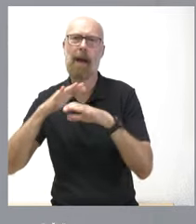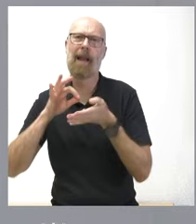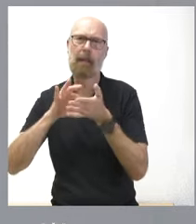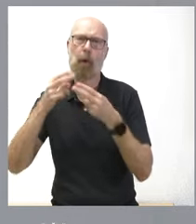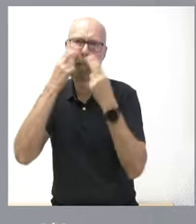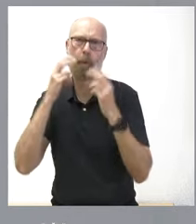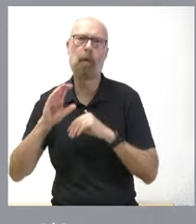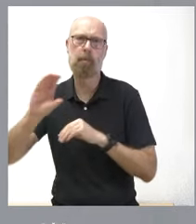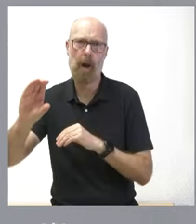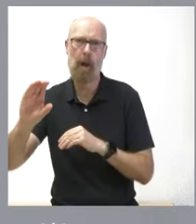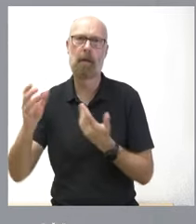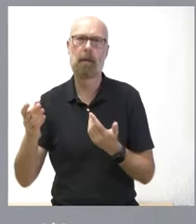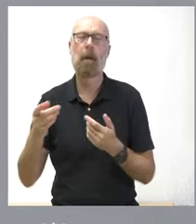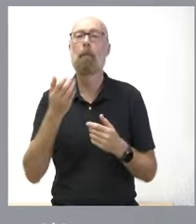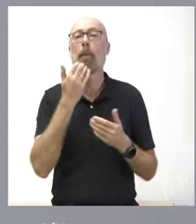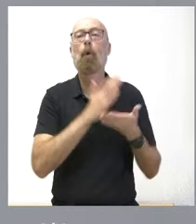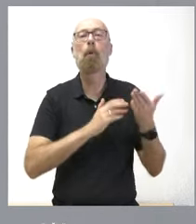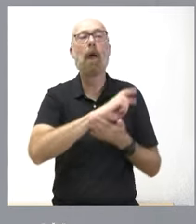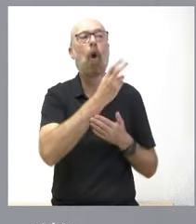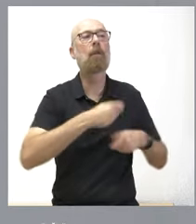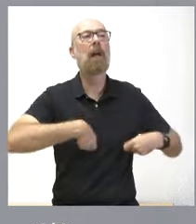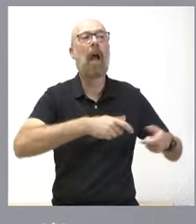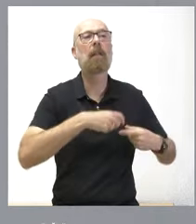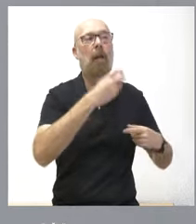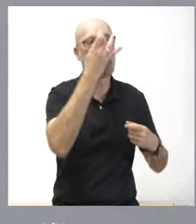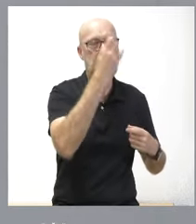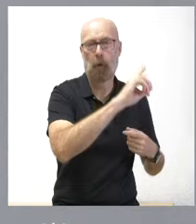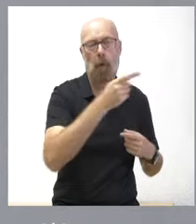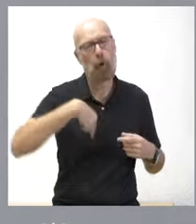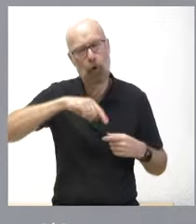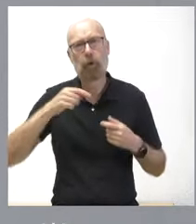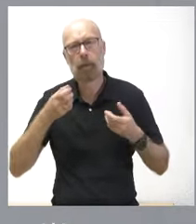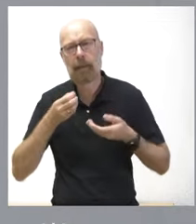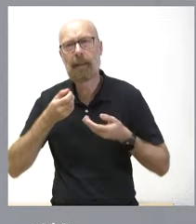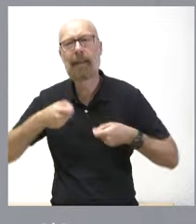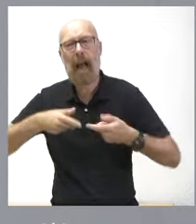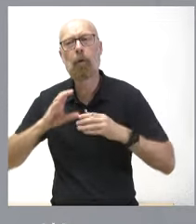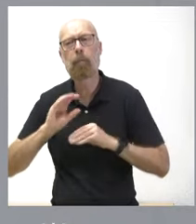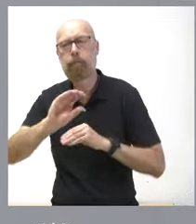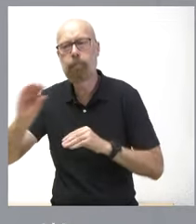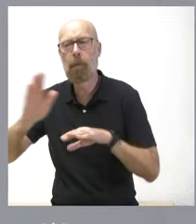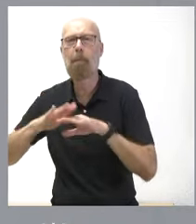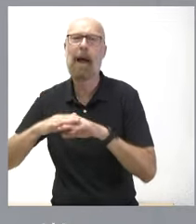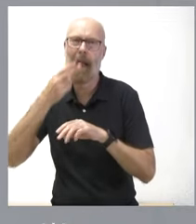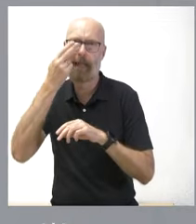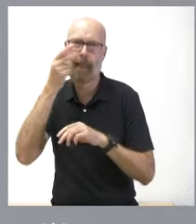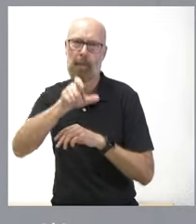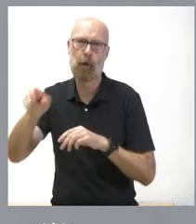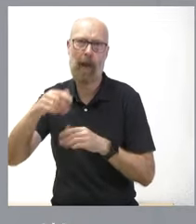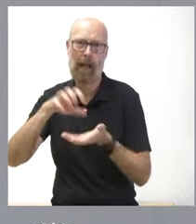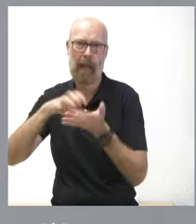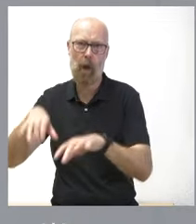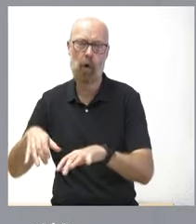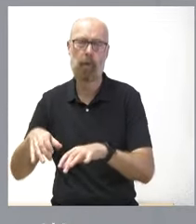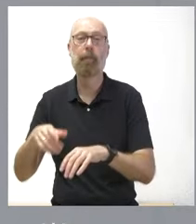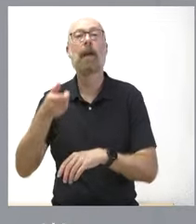en lo que puedan gastar otras comunidades autónomas, gastamos precisamente en aquello que interesa a las personas de Castilla y León. Y lo último es que aquí justificamos